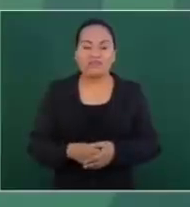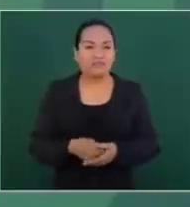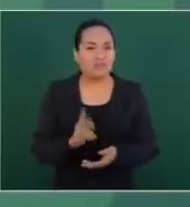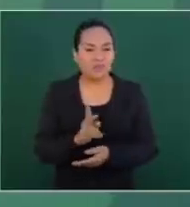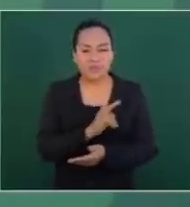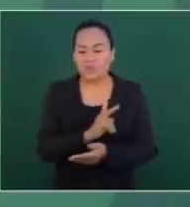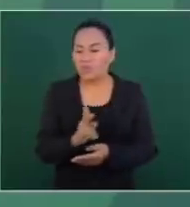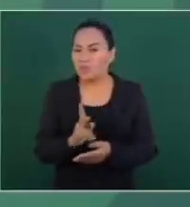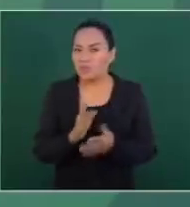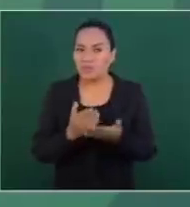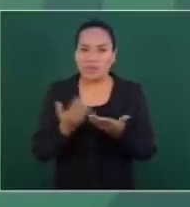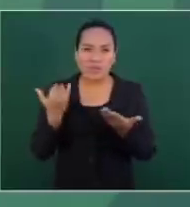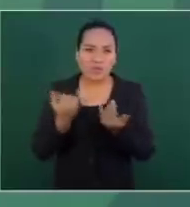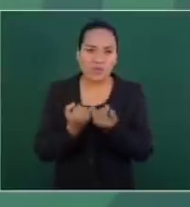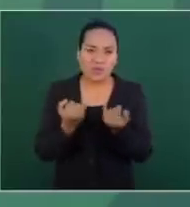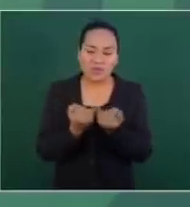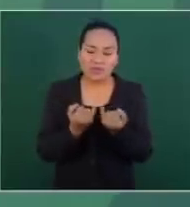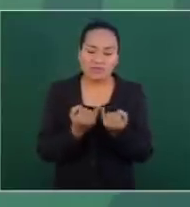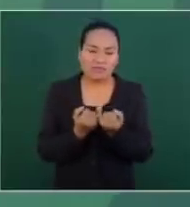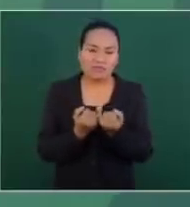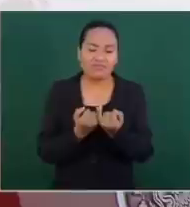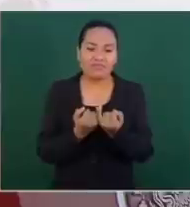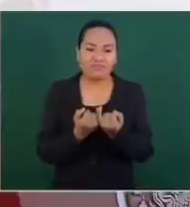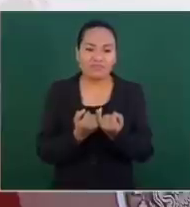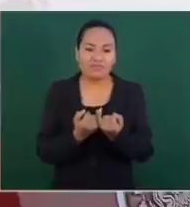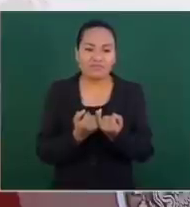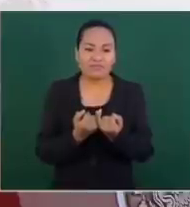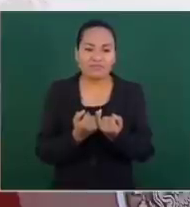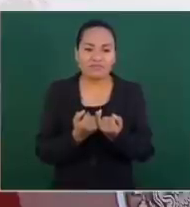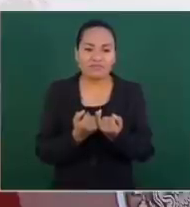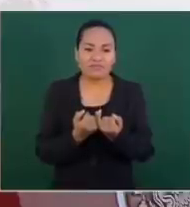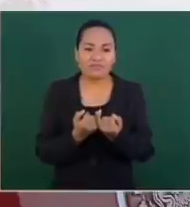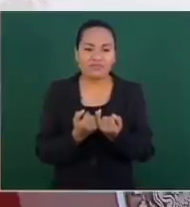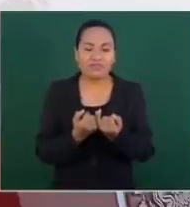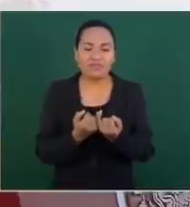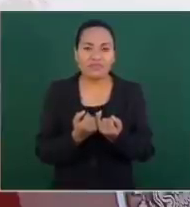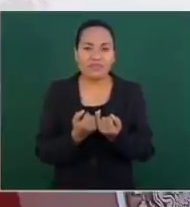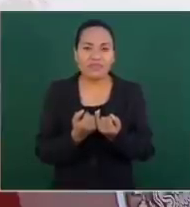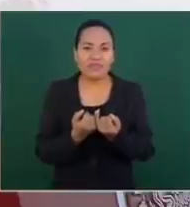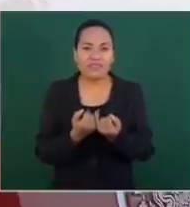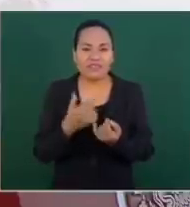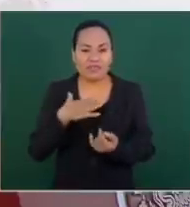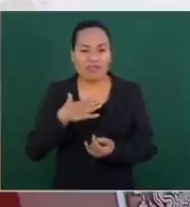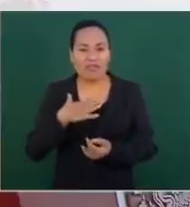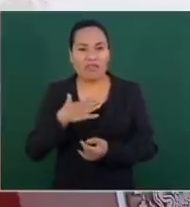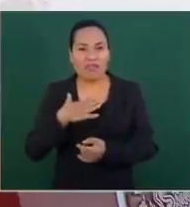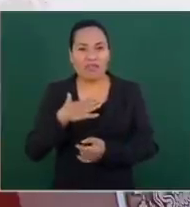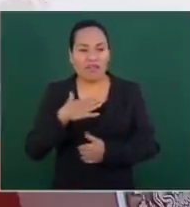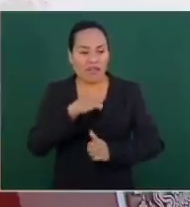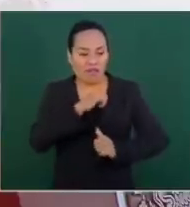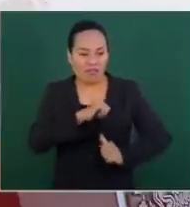de que soy autoritario,